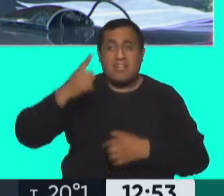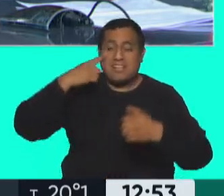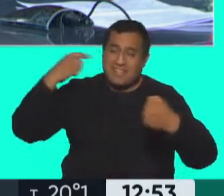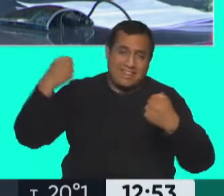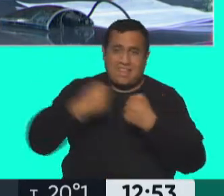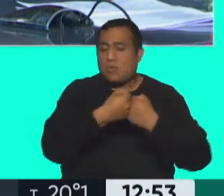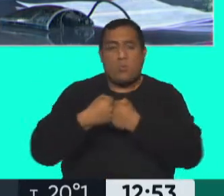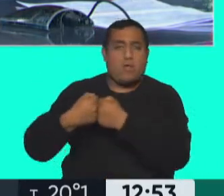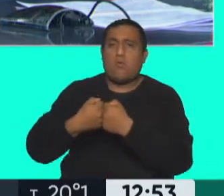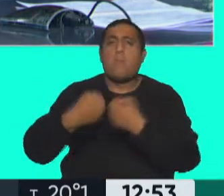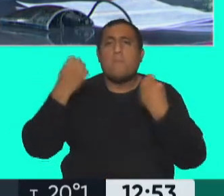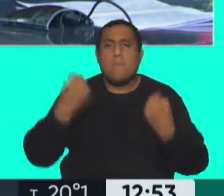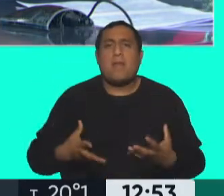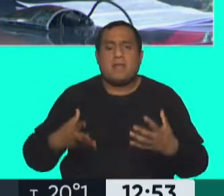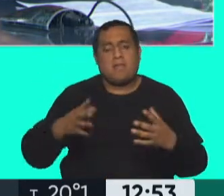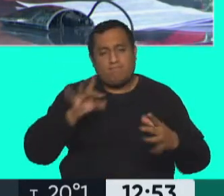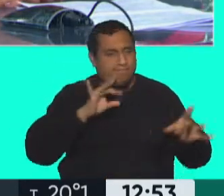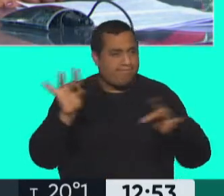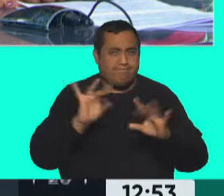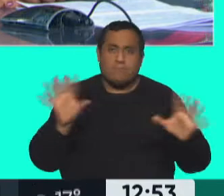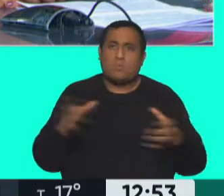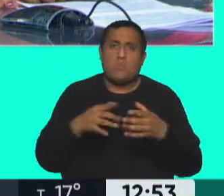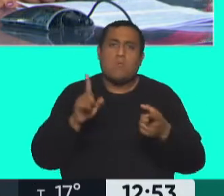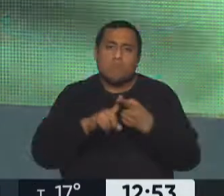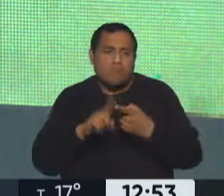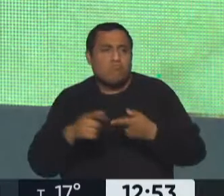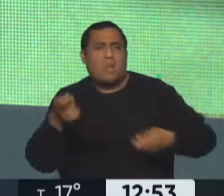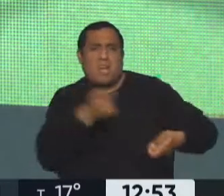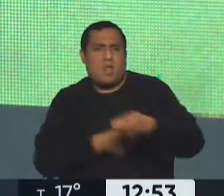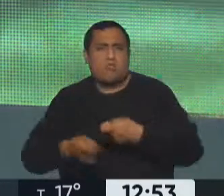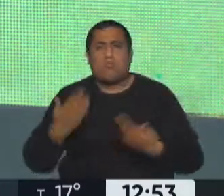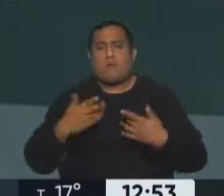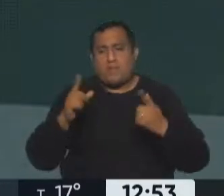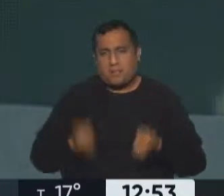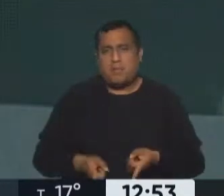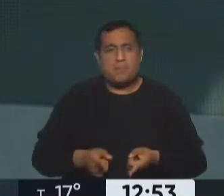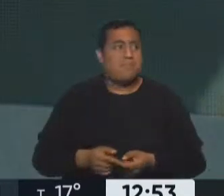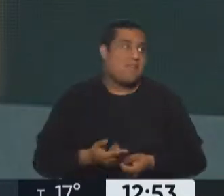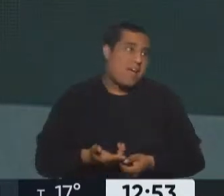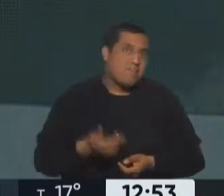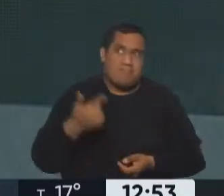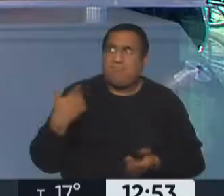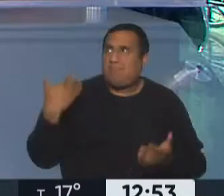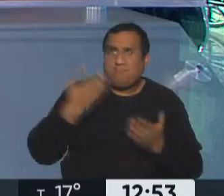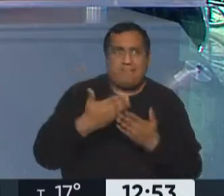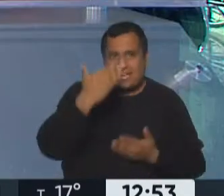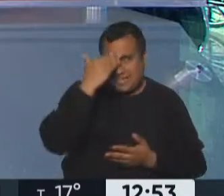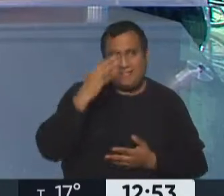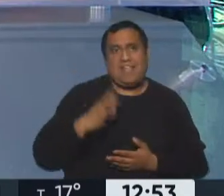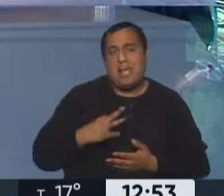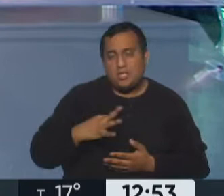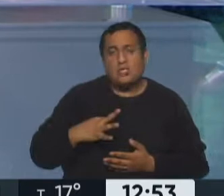ellos, ante todo para formar un bloque y negociar también. Sobre todo porque vale la pena hoy, 15 años después, insistir en